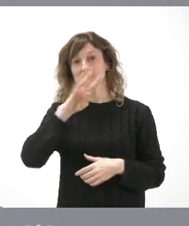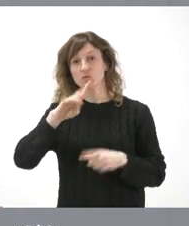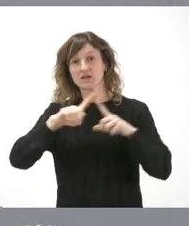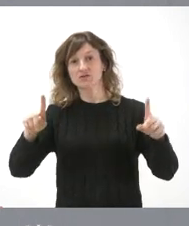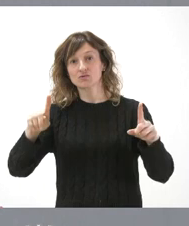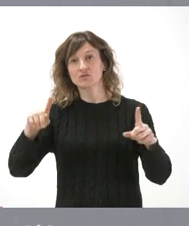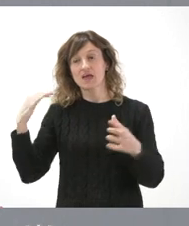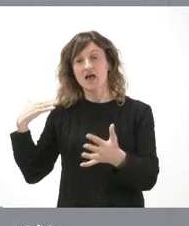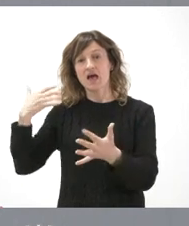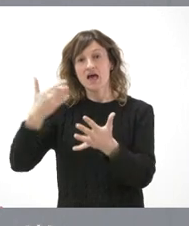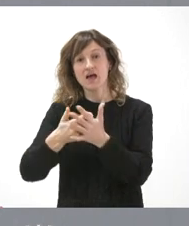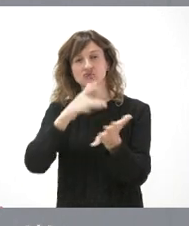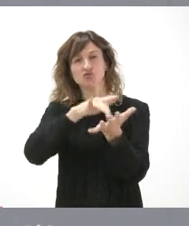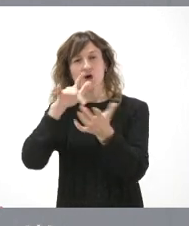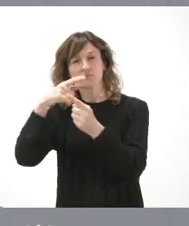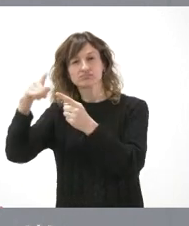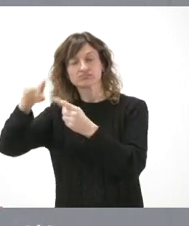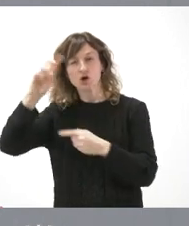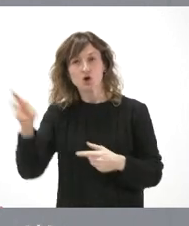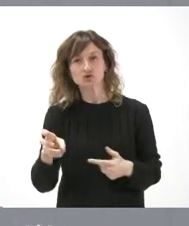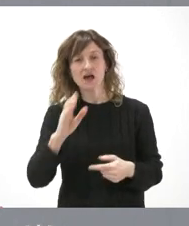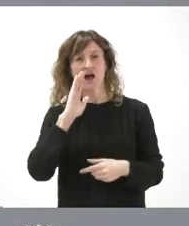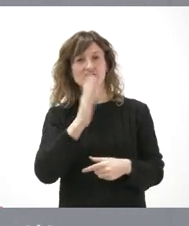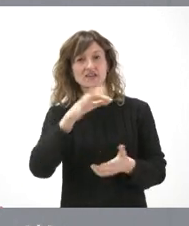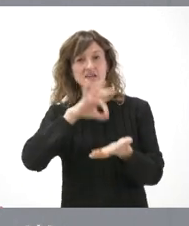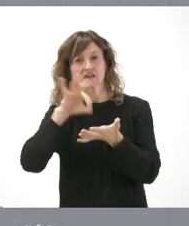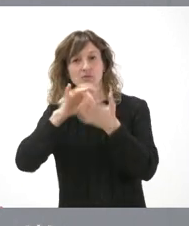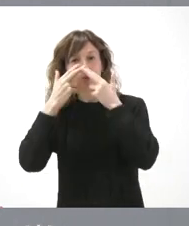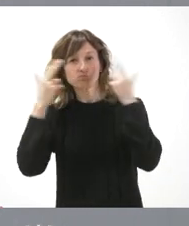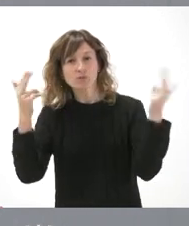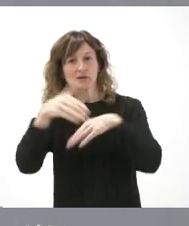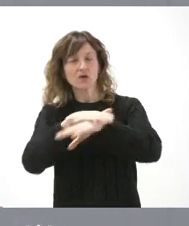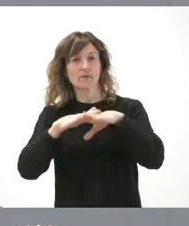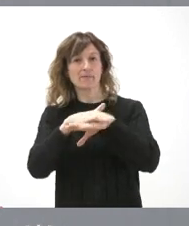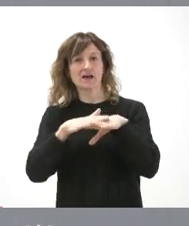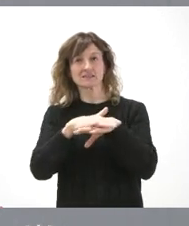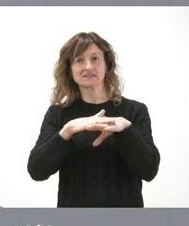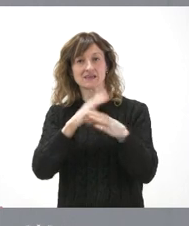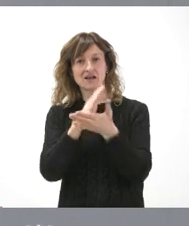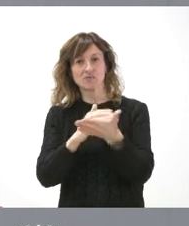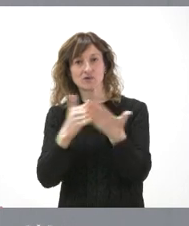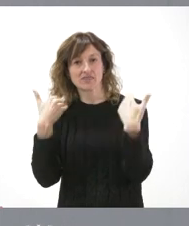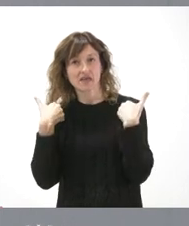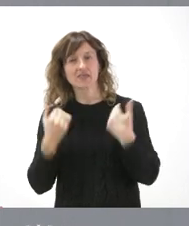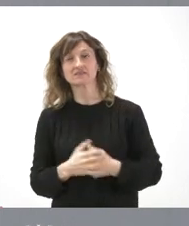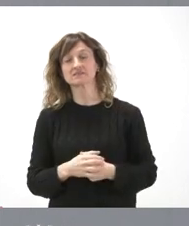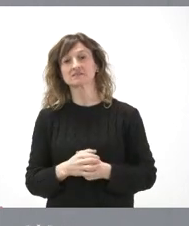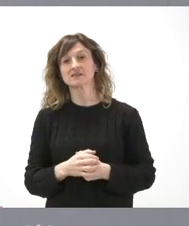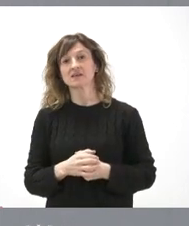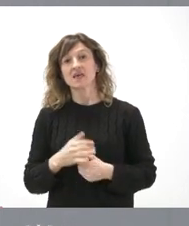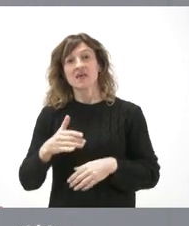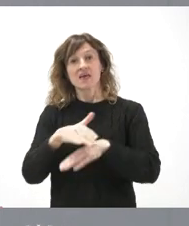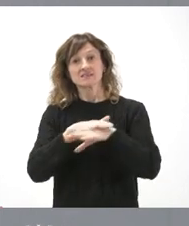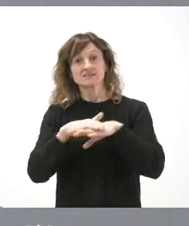cosas, muchas cosas que han afectado de lleno a los servicios públicos esenciales que prestamos las comunidades autónomas. ¿Sabe usted que el estado de bienestar